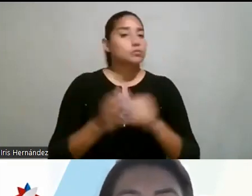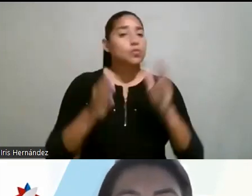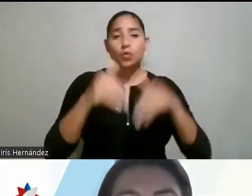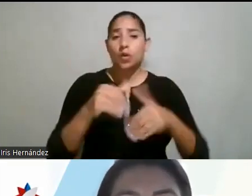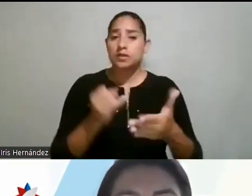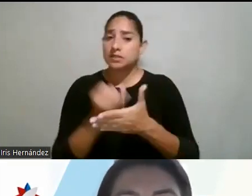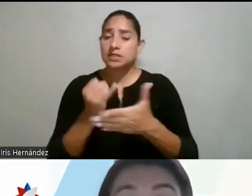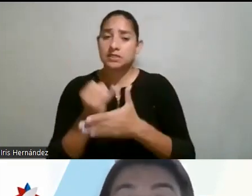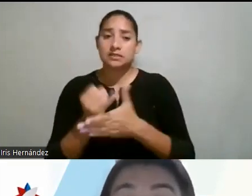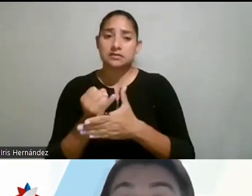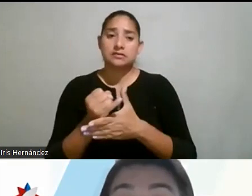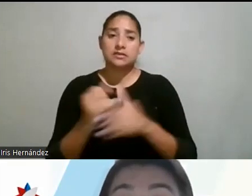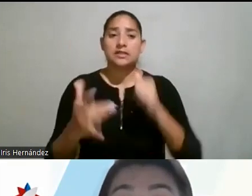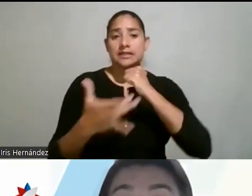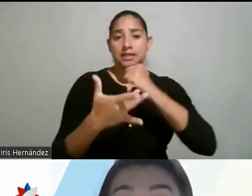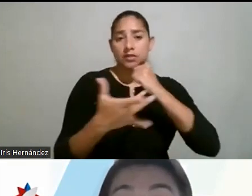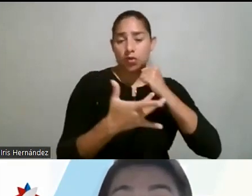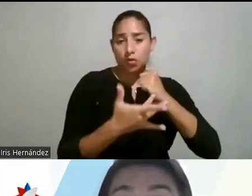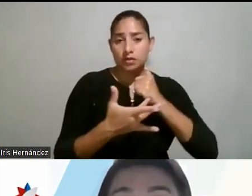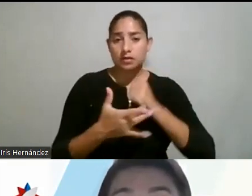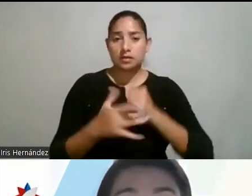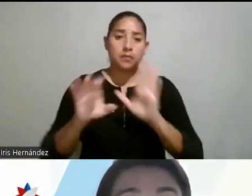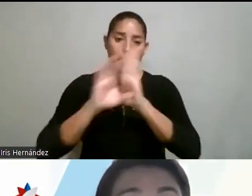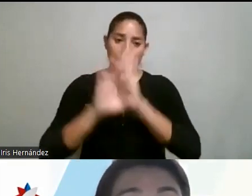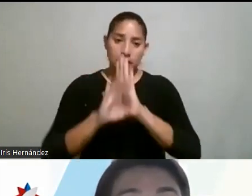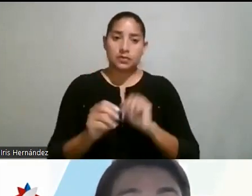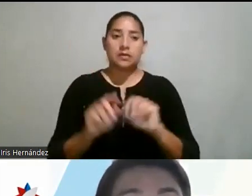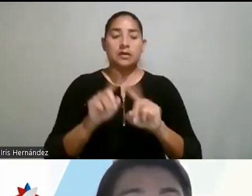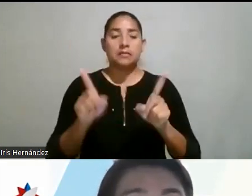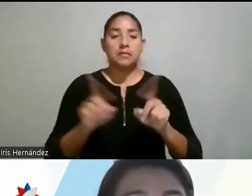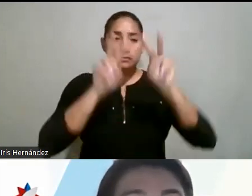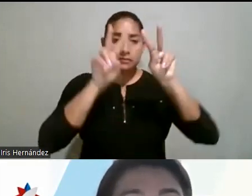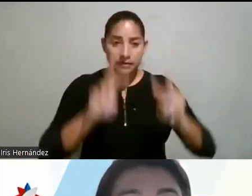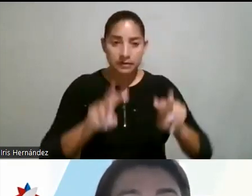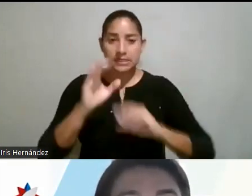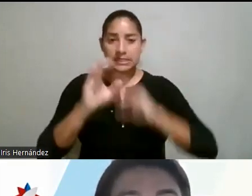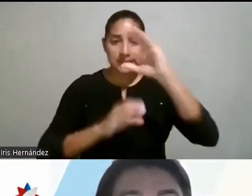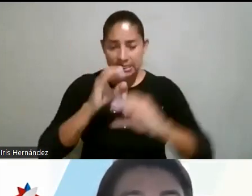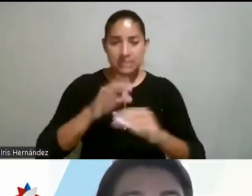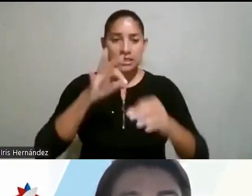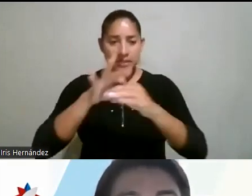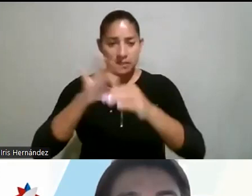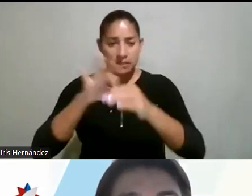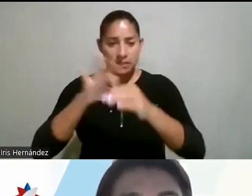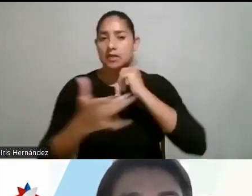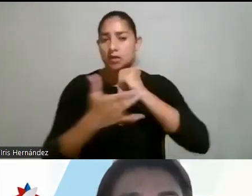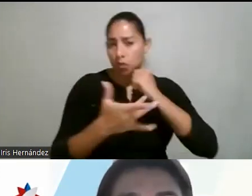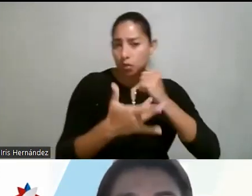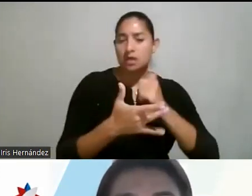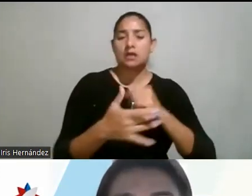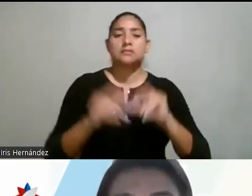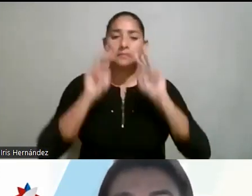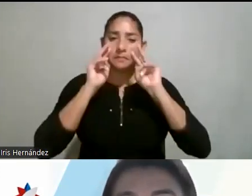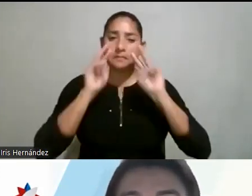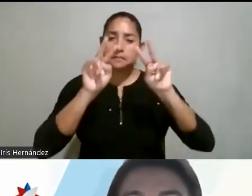investigadores en ingeniería y tecnología, por poner un ejemplo. Pero si revisamos ciencias, ingeniería, tecnología, entonces